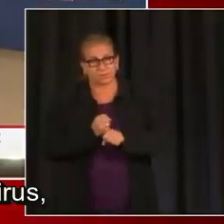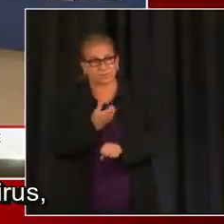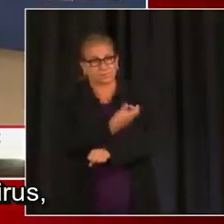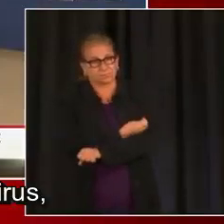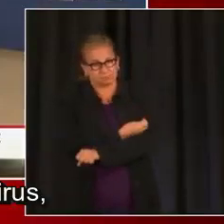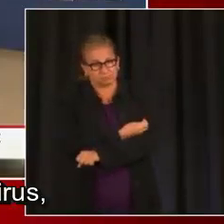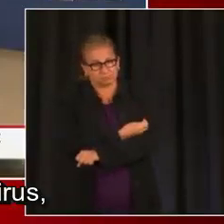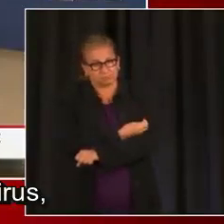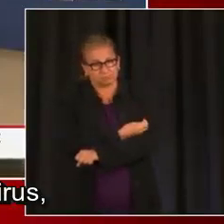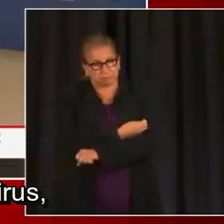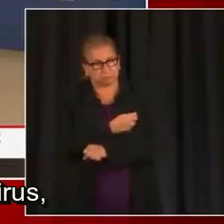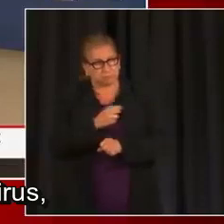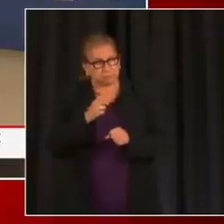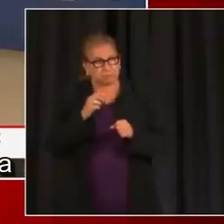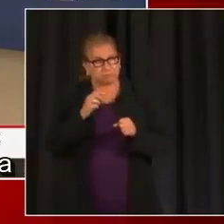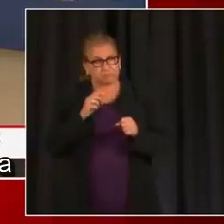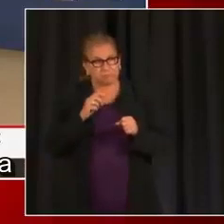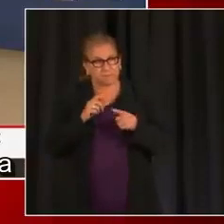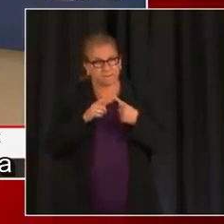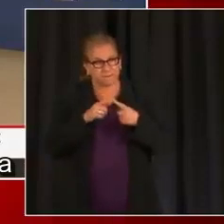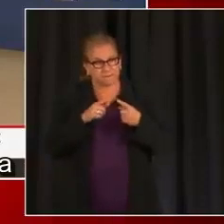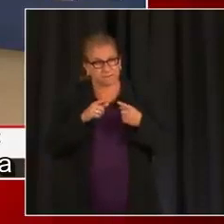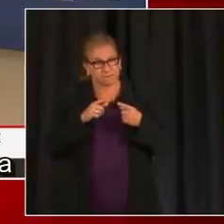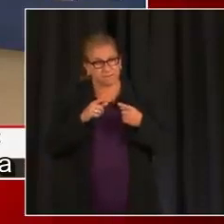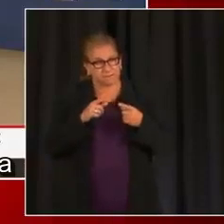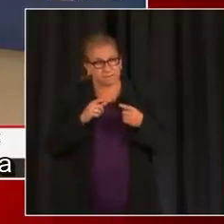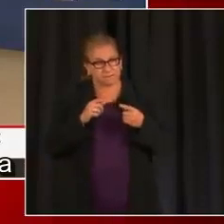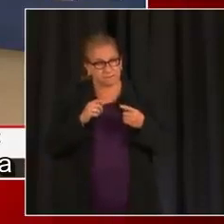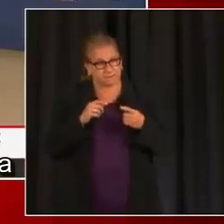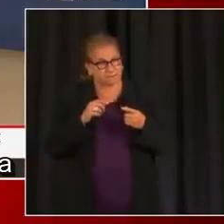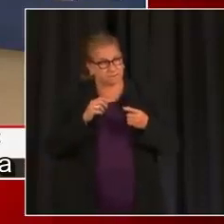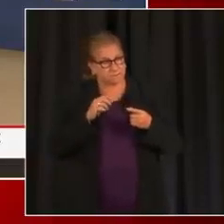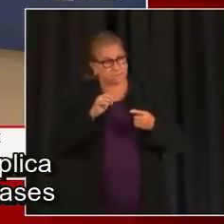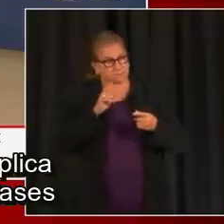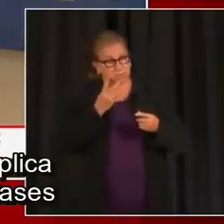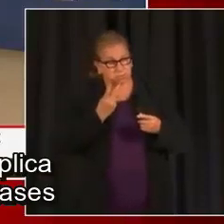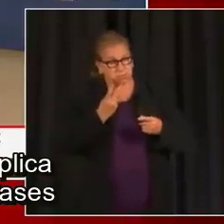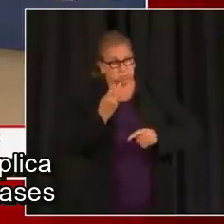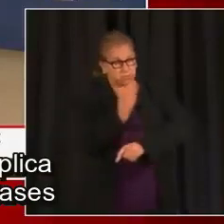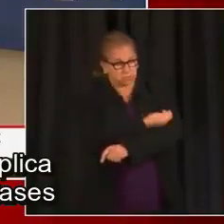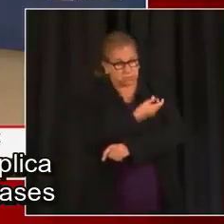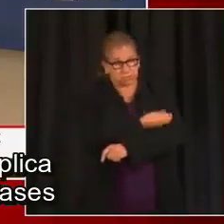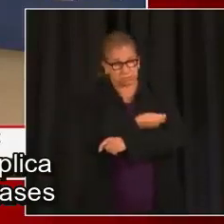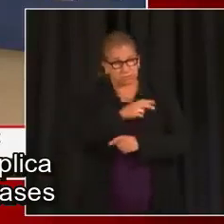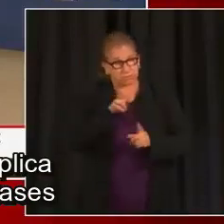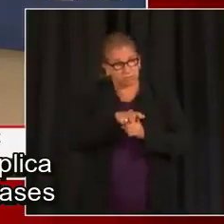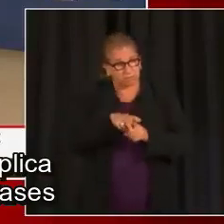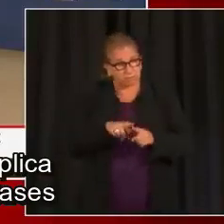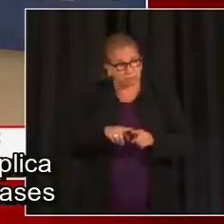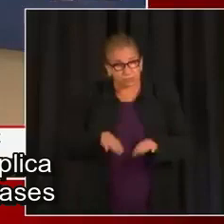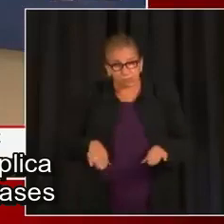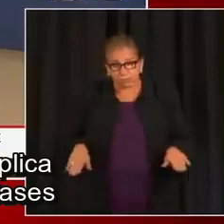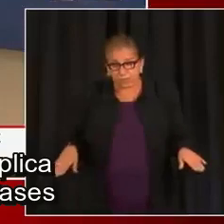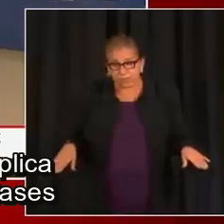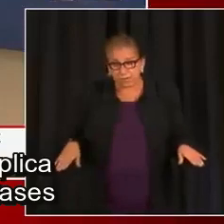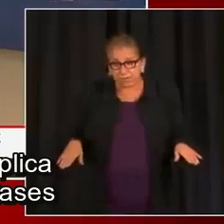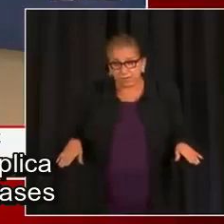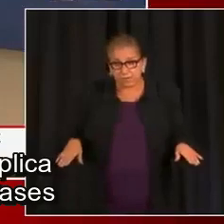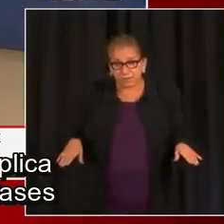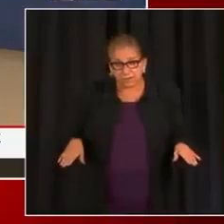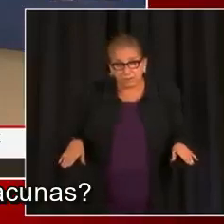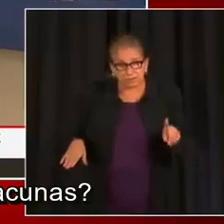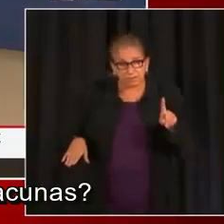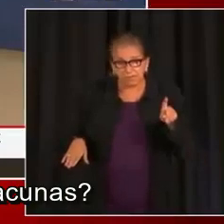vacuna contra coronavirus no puedes recibir ninguna otra vacuna en dos semanas. Esta recomendación también aplica para los niños que van a regresar a